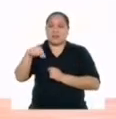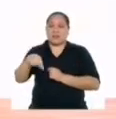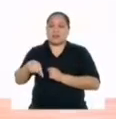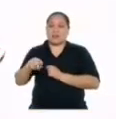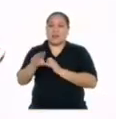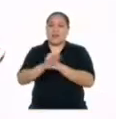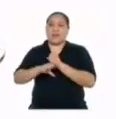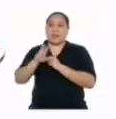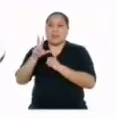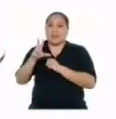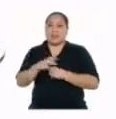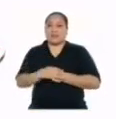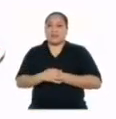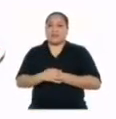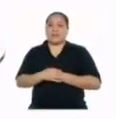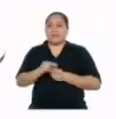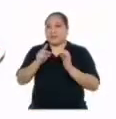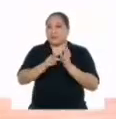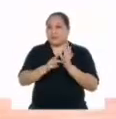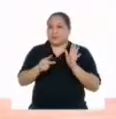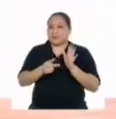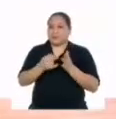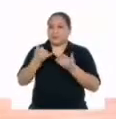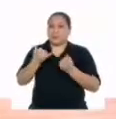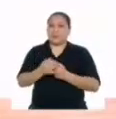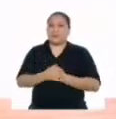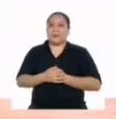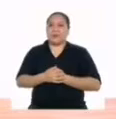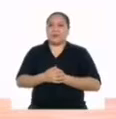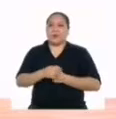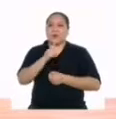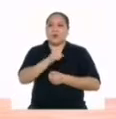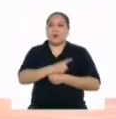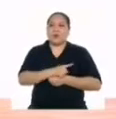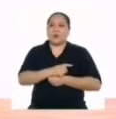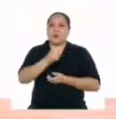poner en la base 3. Quiere decir que ahora va a sonar así.